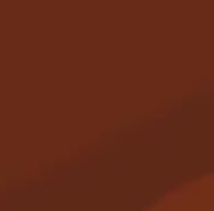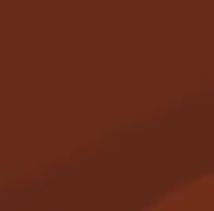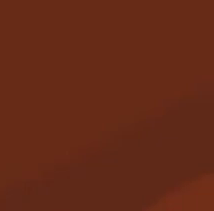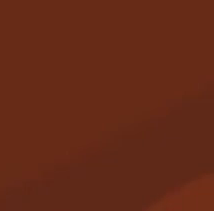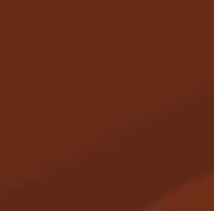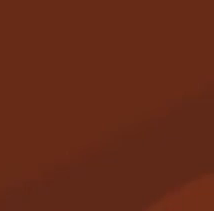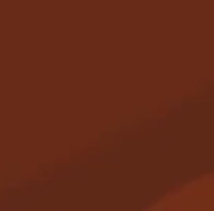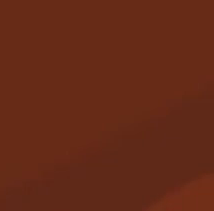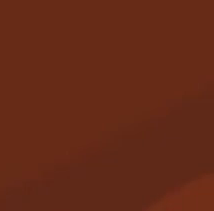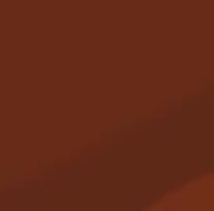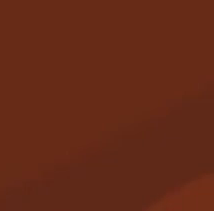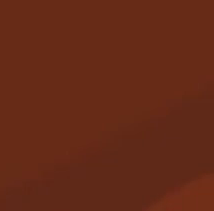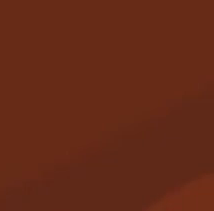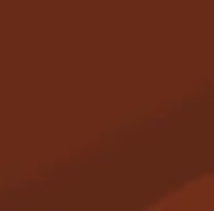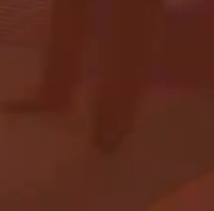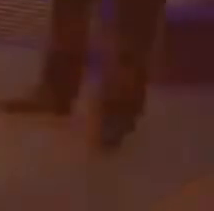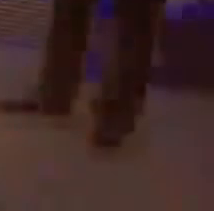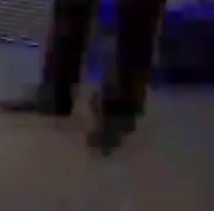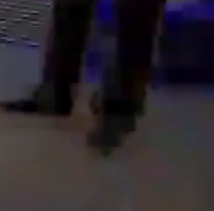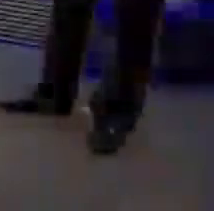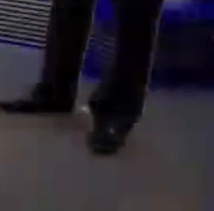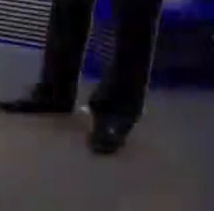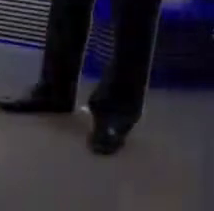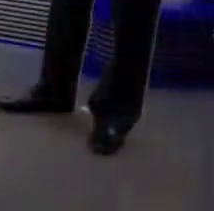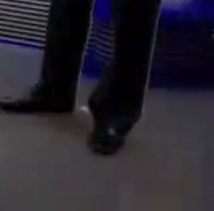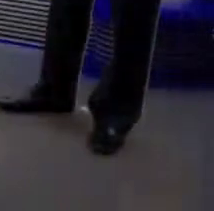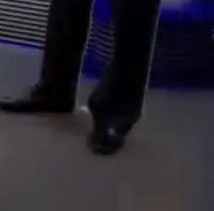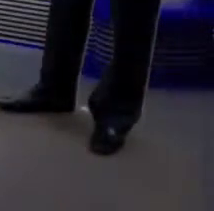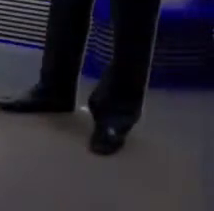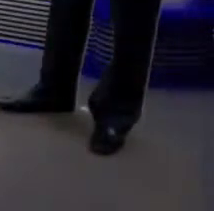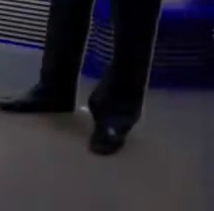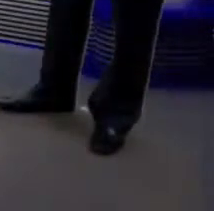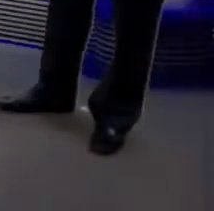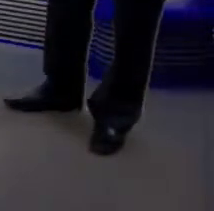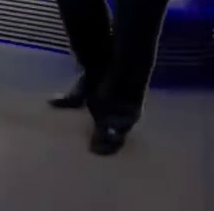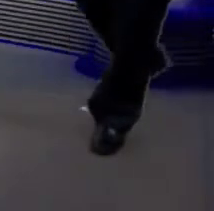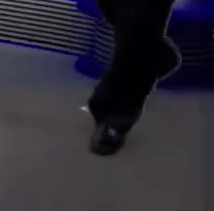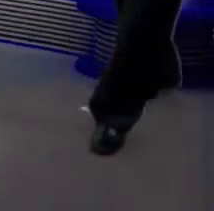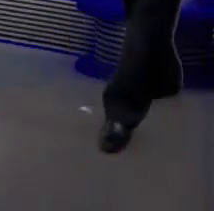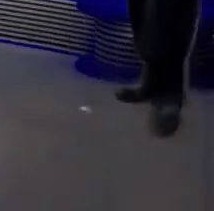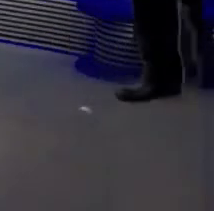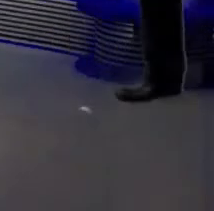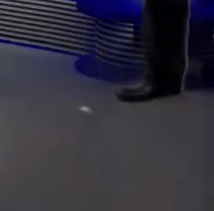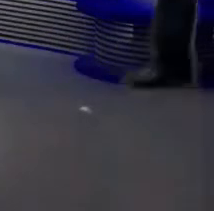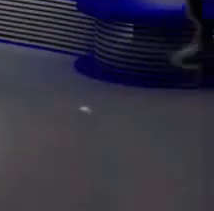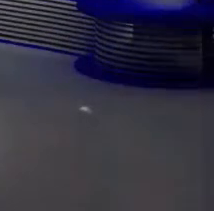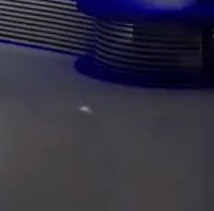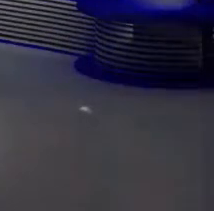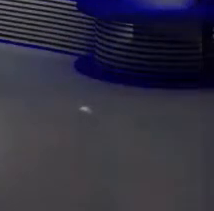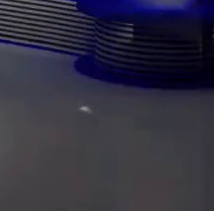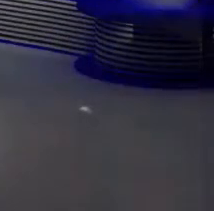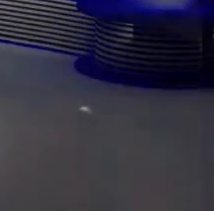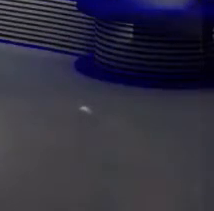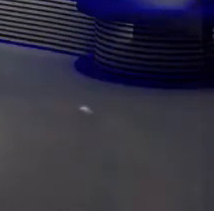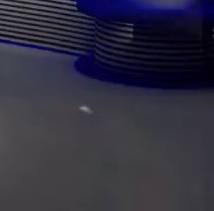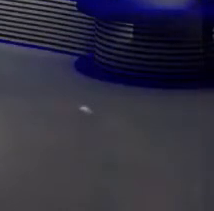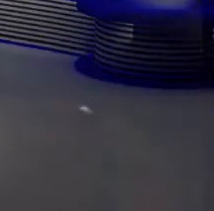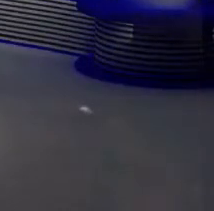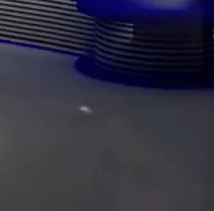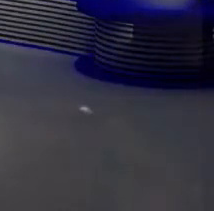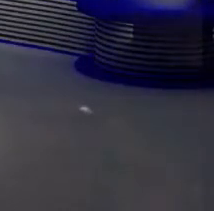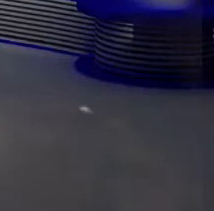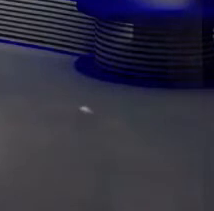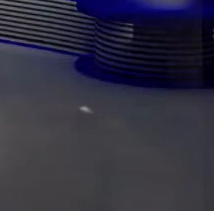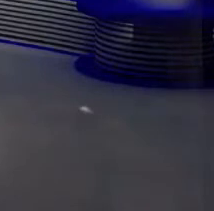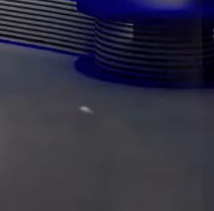parte gubernamental y el sector privado, a que participe en el tema de las tabletas.